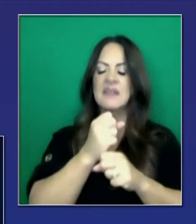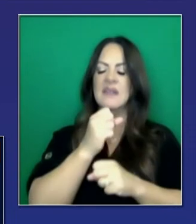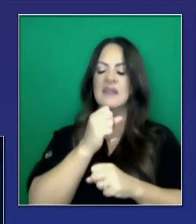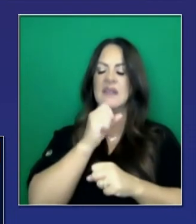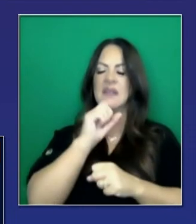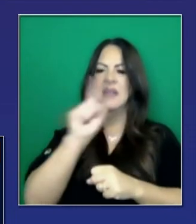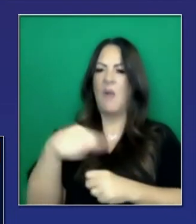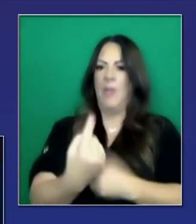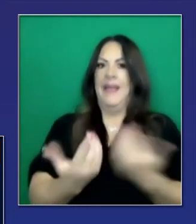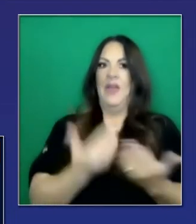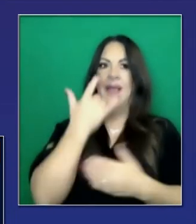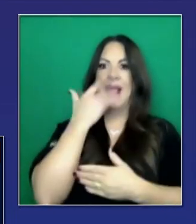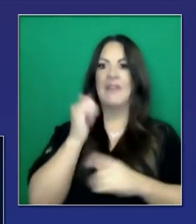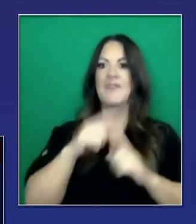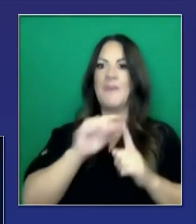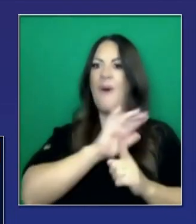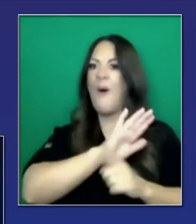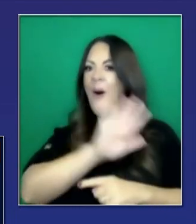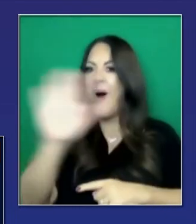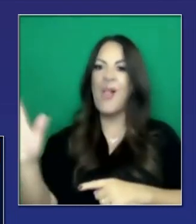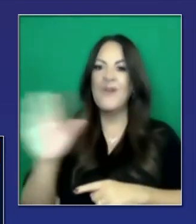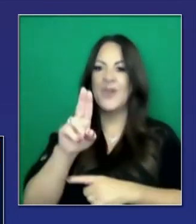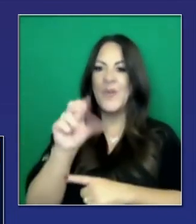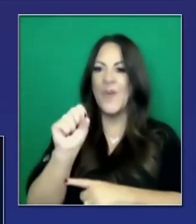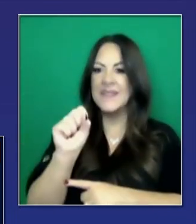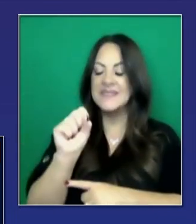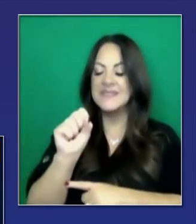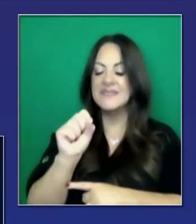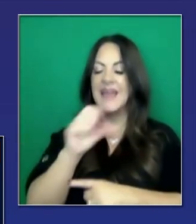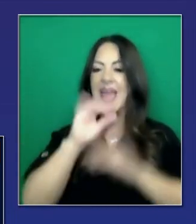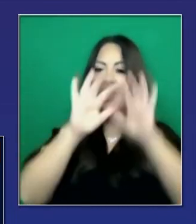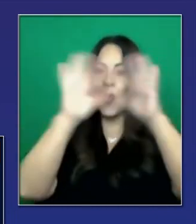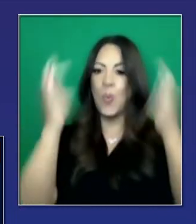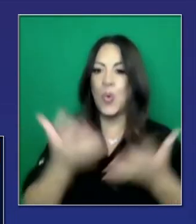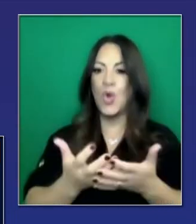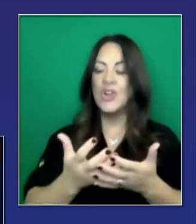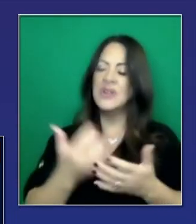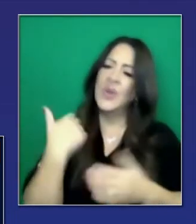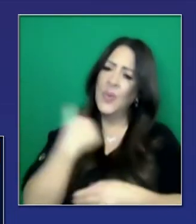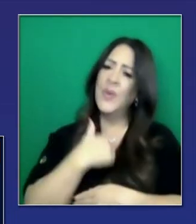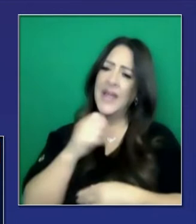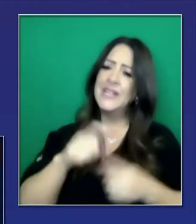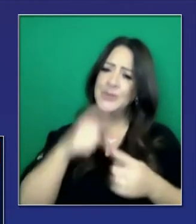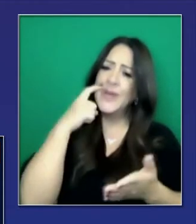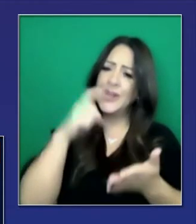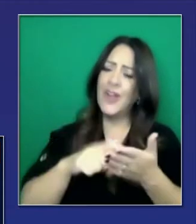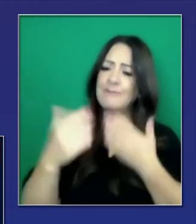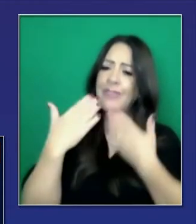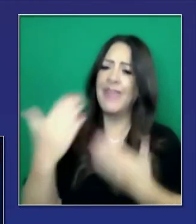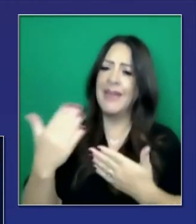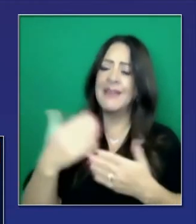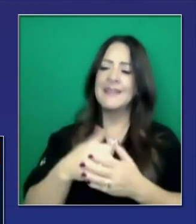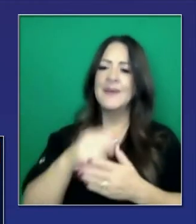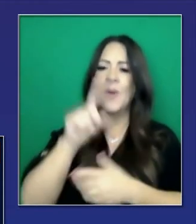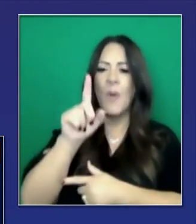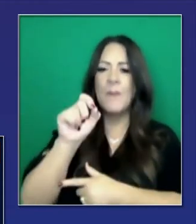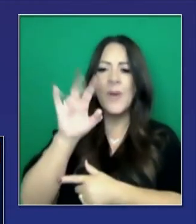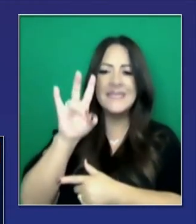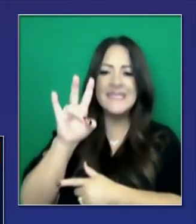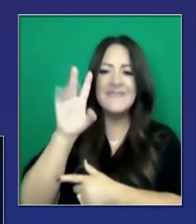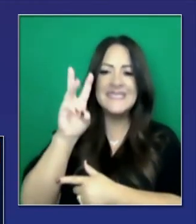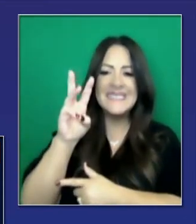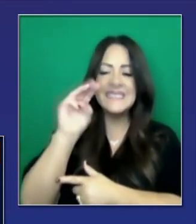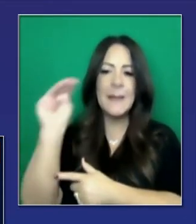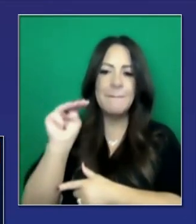aquí y en todo el país. Estos esfuerzos están siendo aplaudidos y hay que reconocerlo en el resto del mundo. Esas